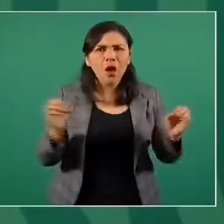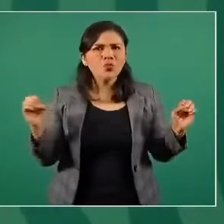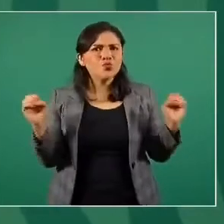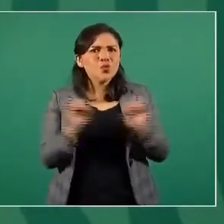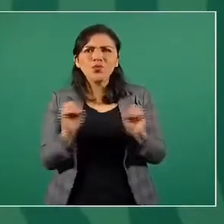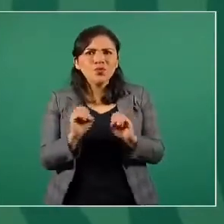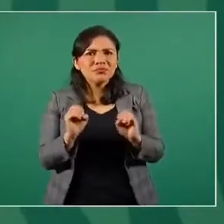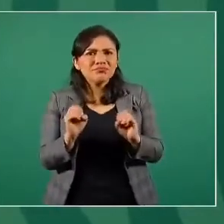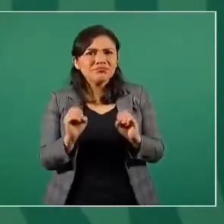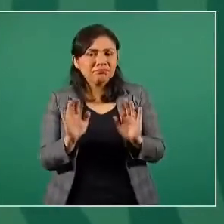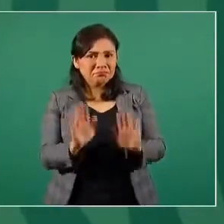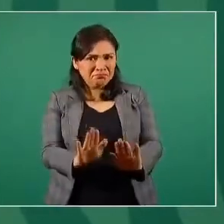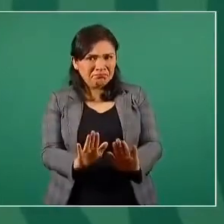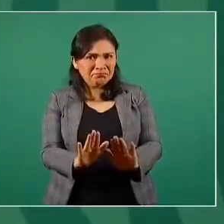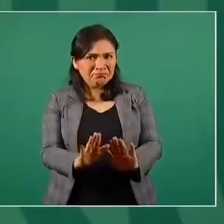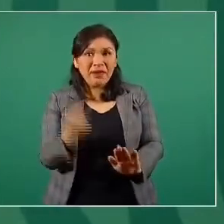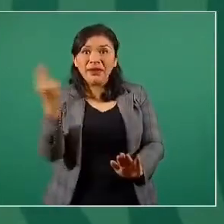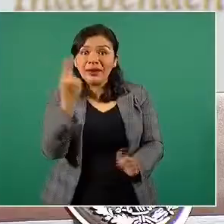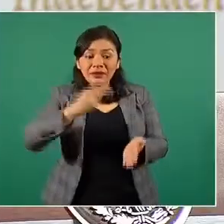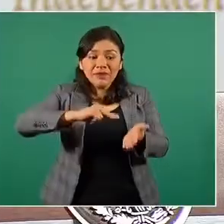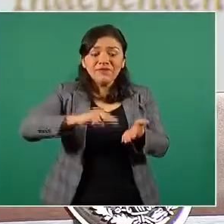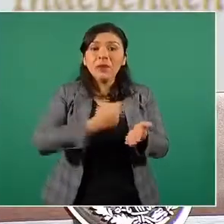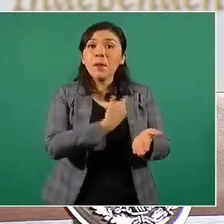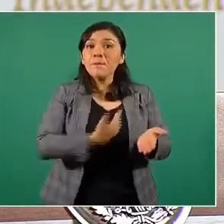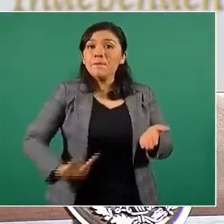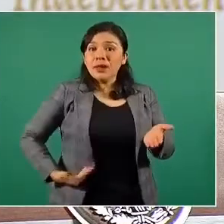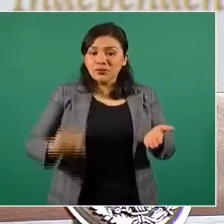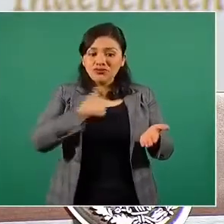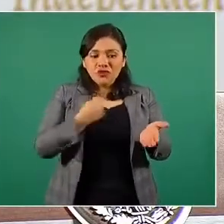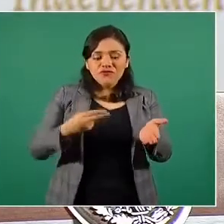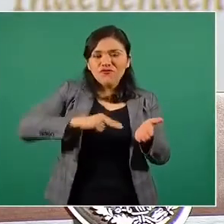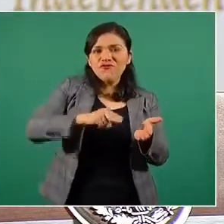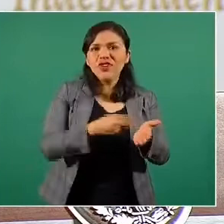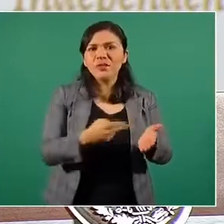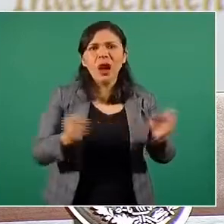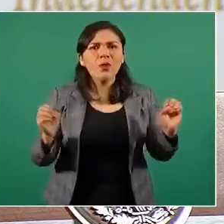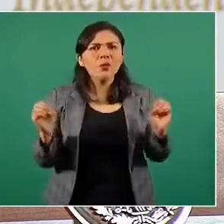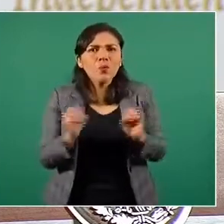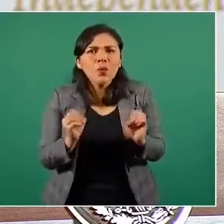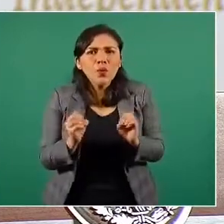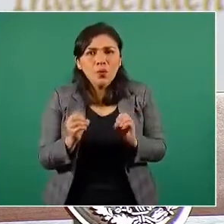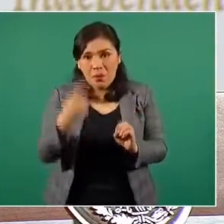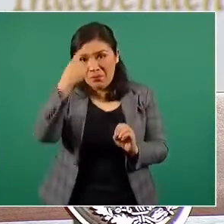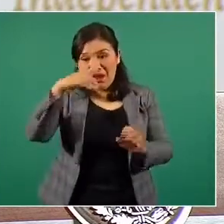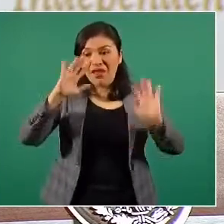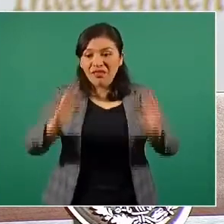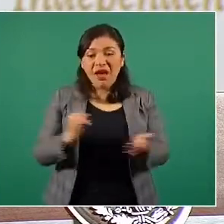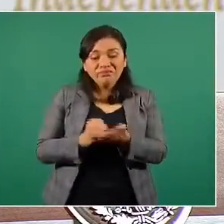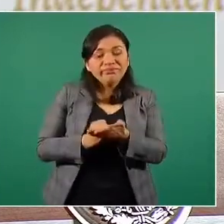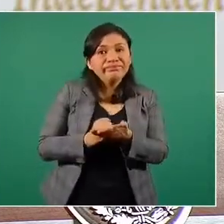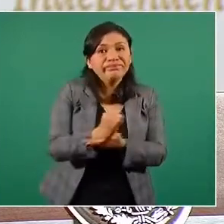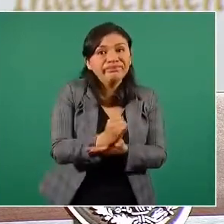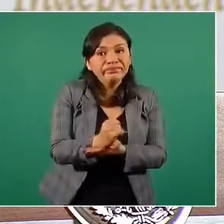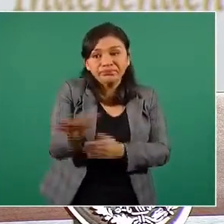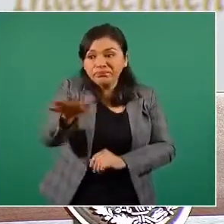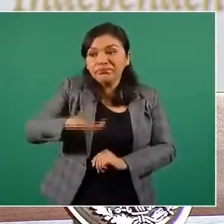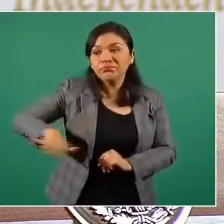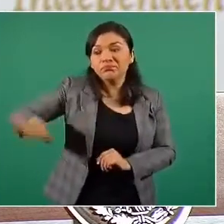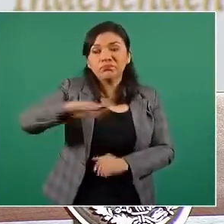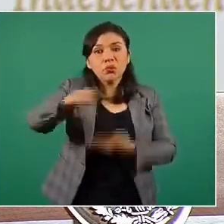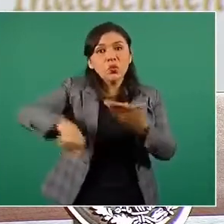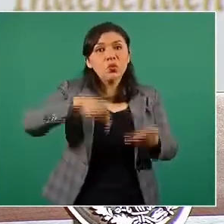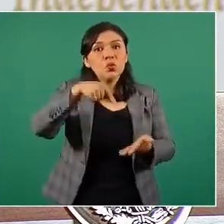que tiene que firmar el presidente para declarar una